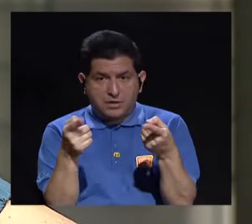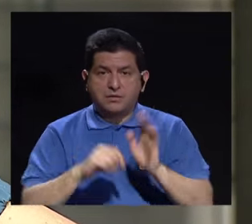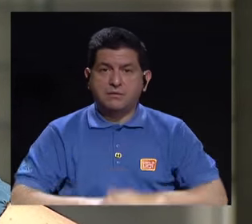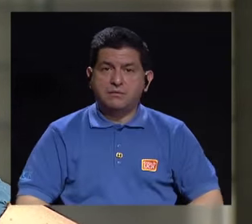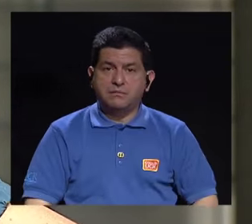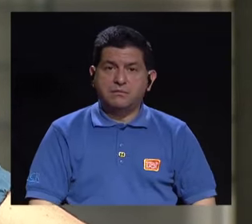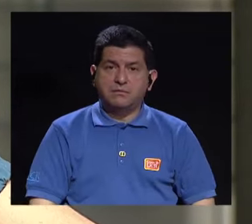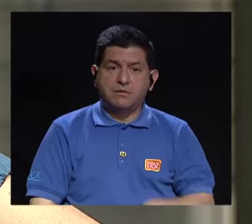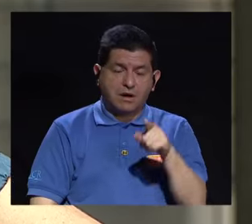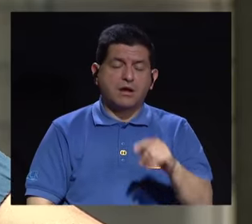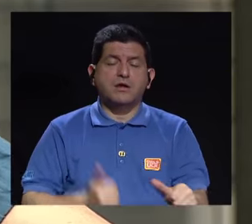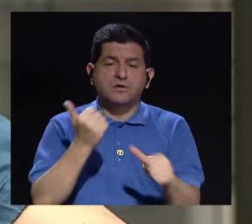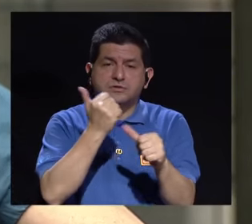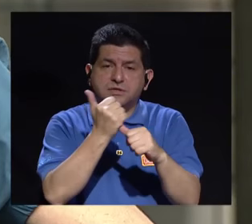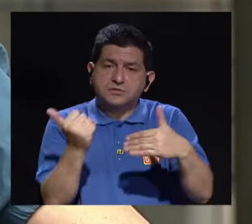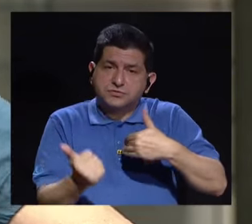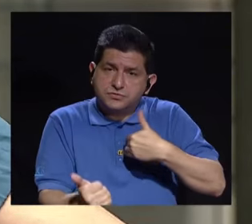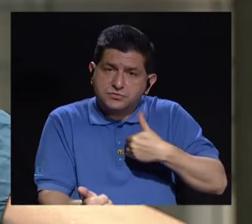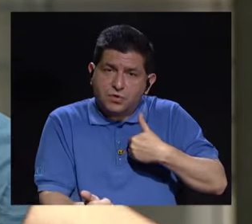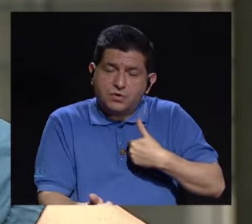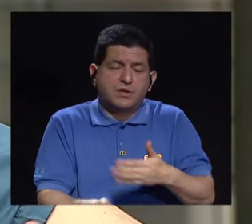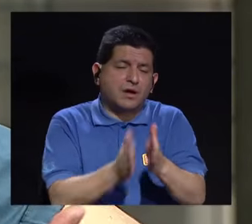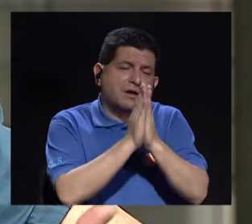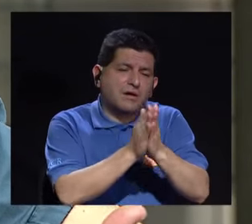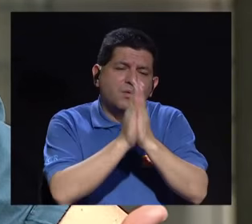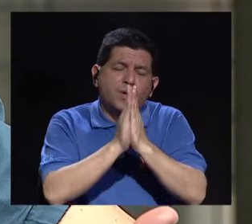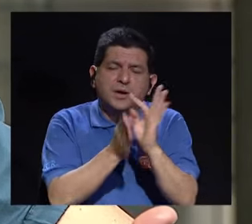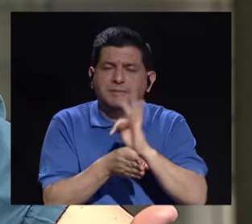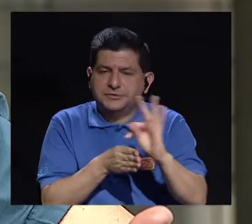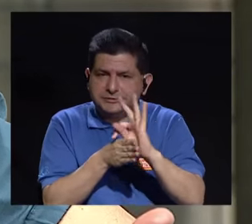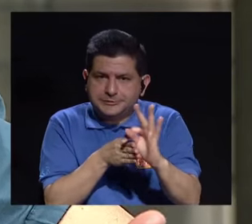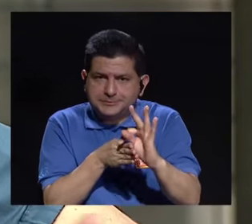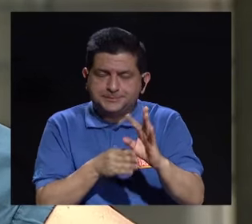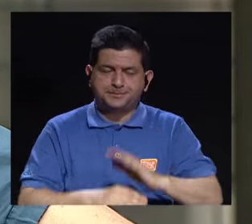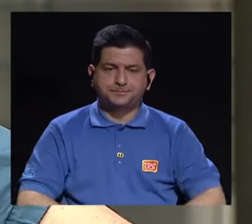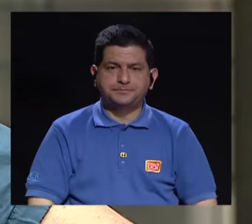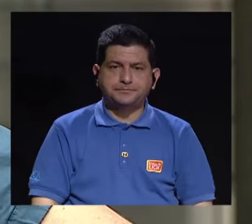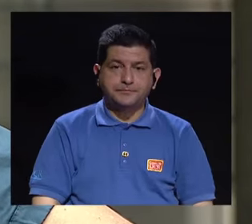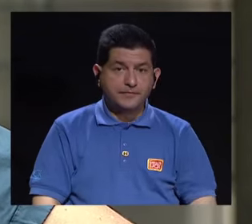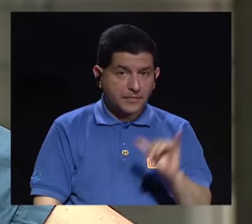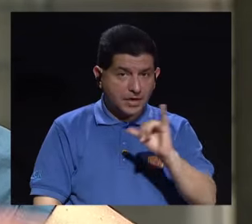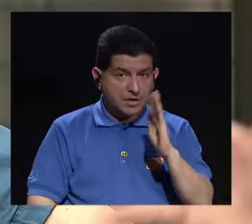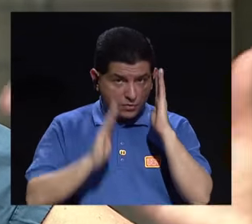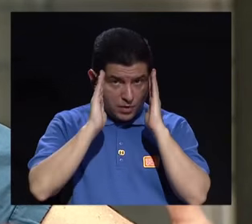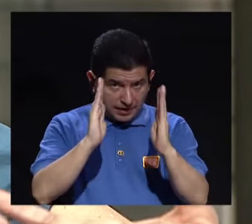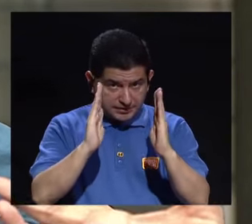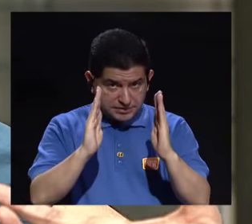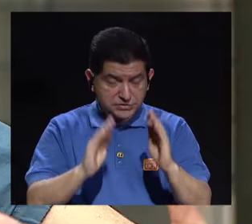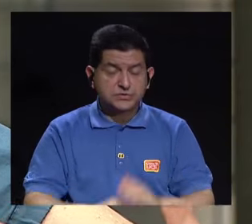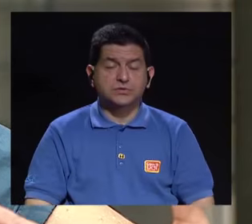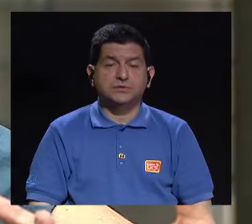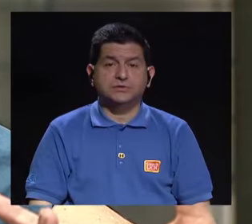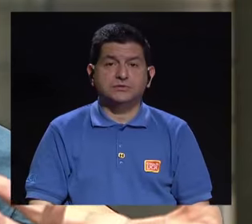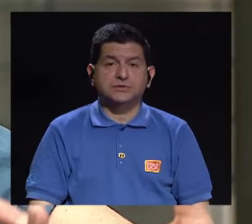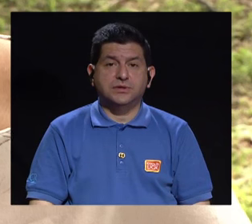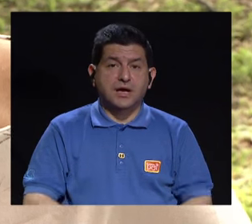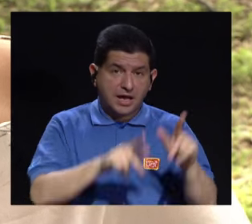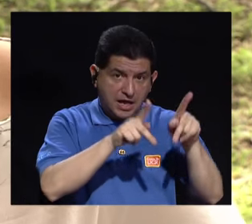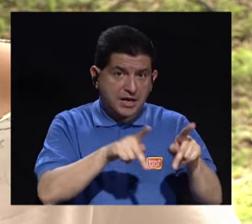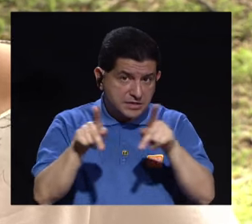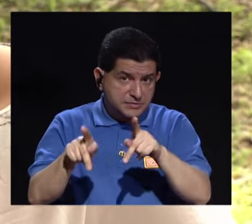a asesorarse y a pedir tratamiento. Ah, bueno, también atienden. También